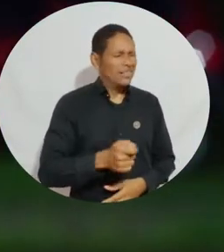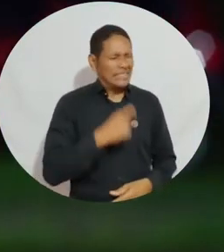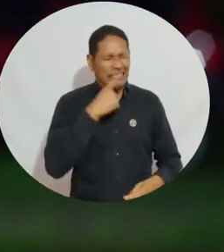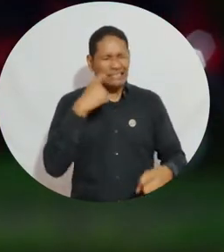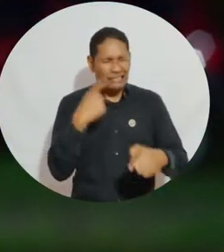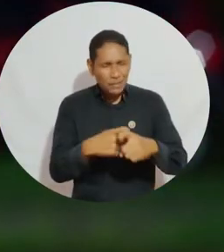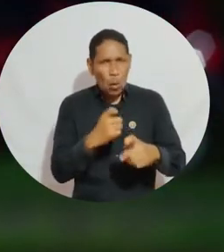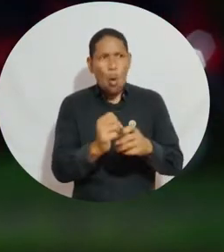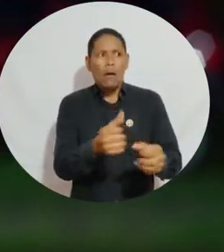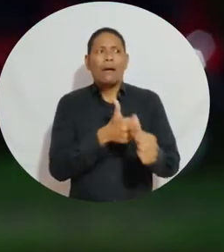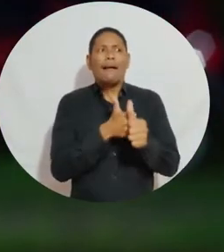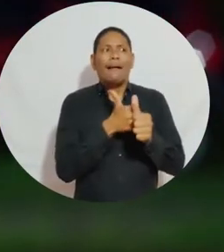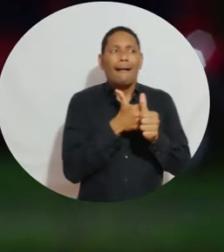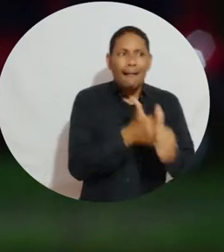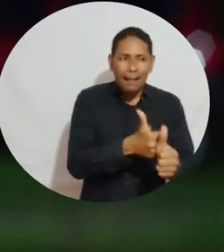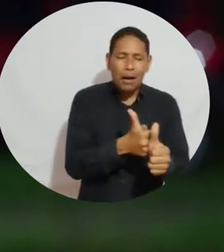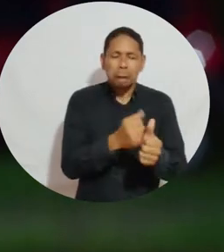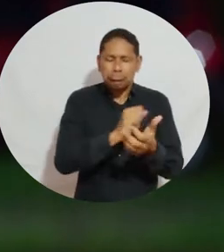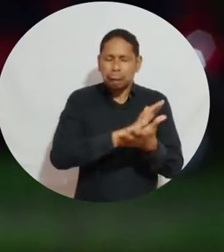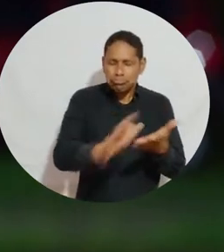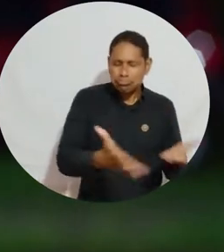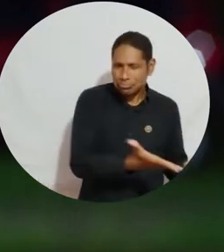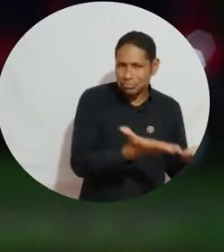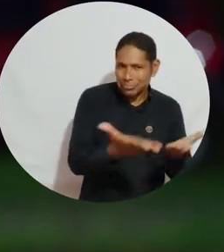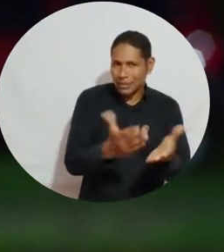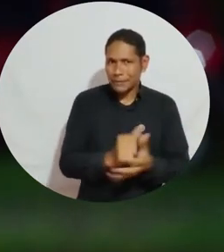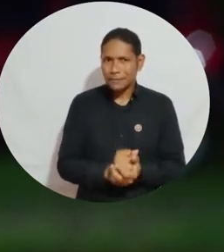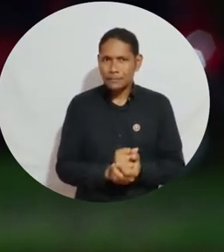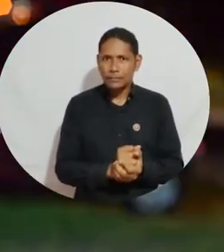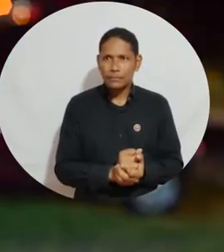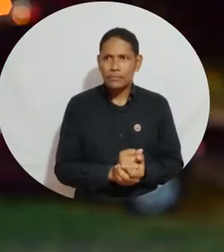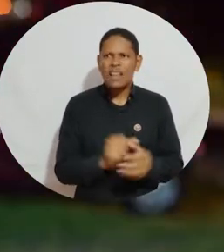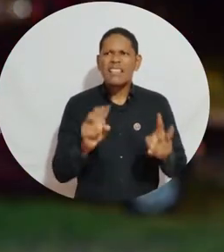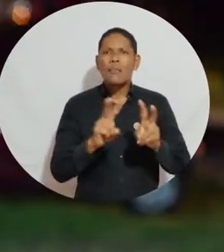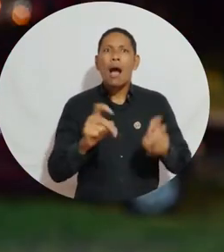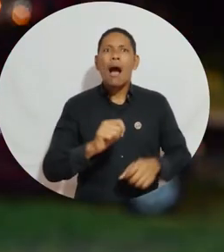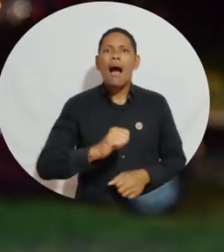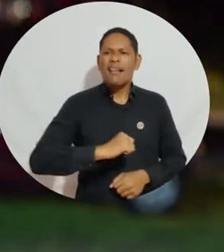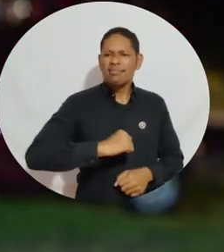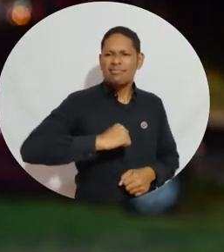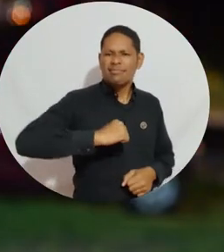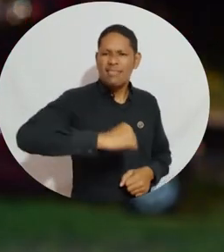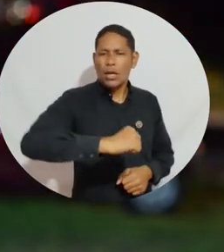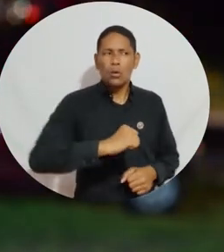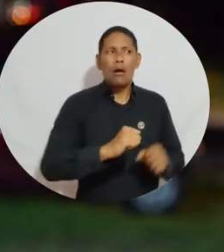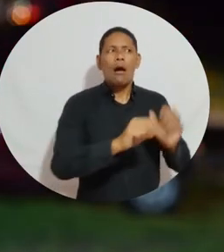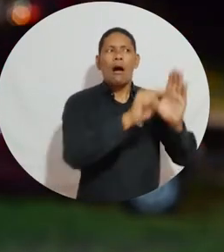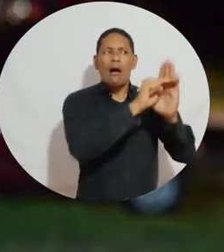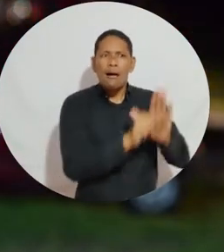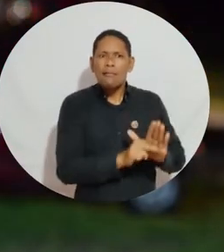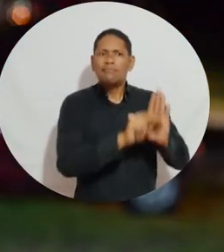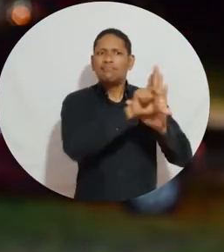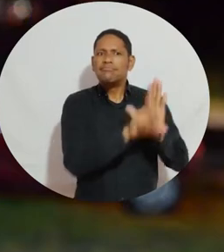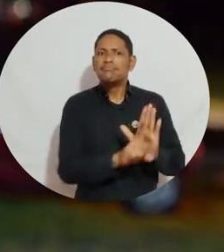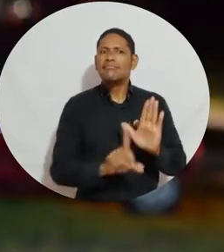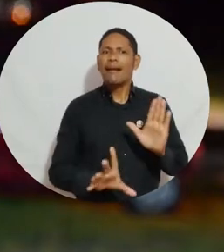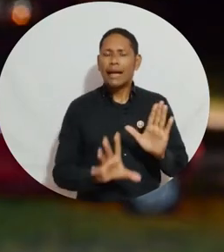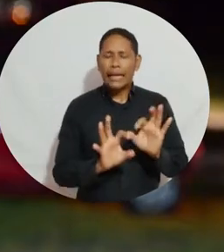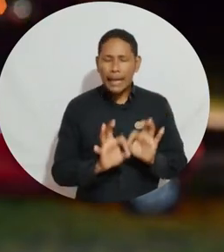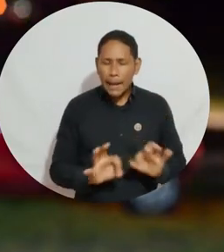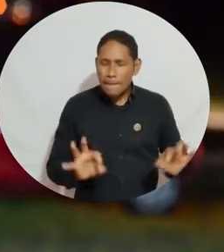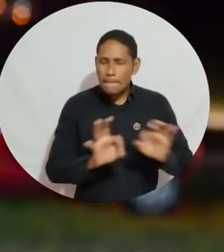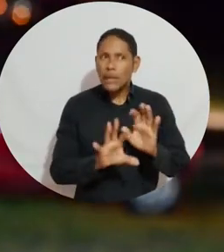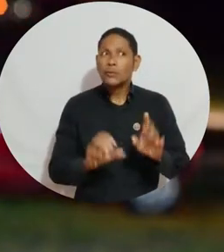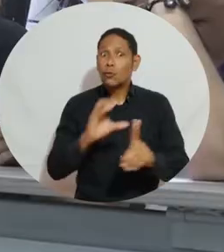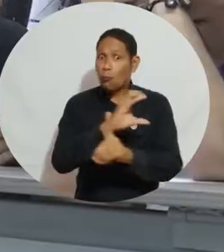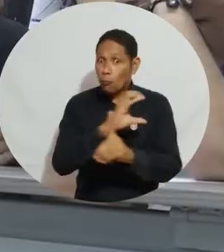sufragar un proceso judicial o de pronto tener una asesoría jurídica. Hablar de derecho no solamente implica un abordaje